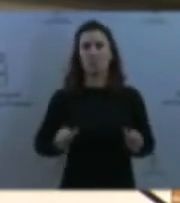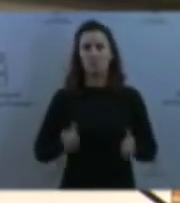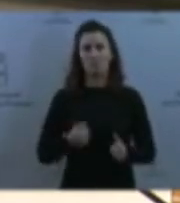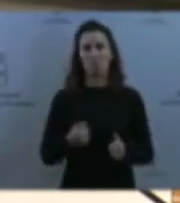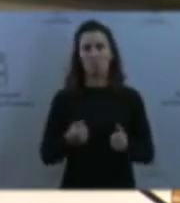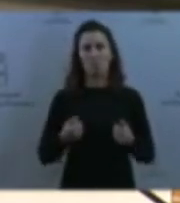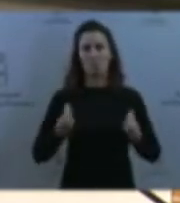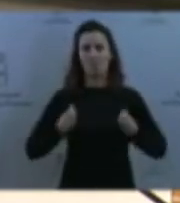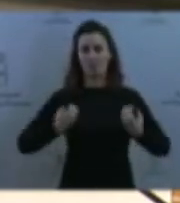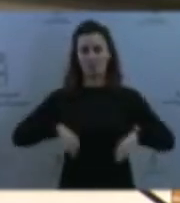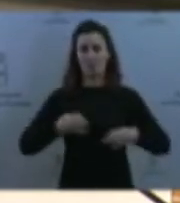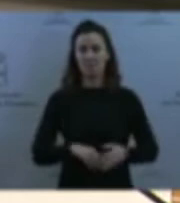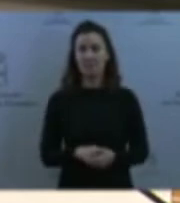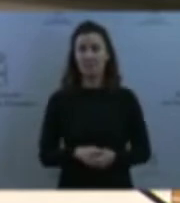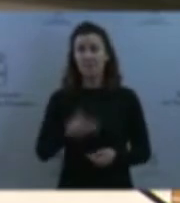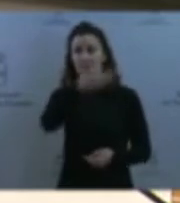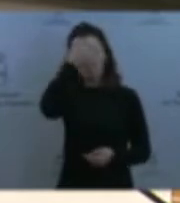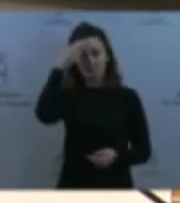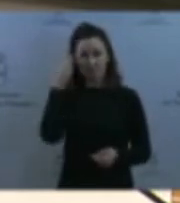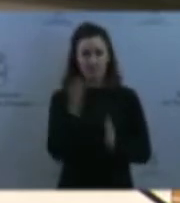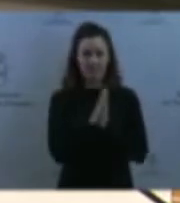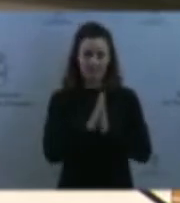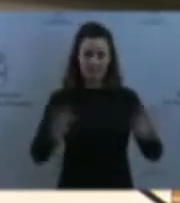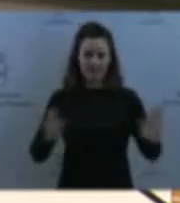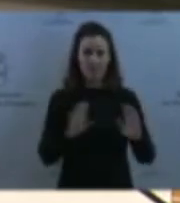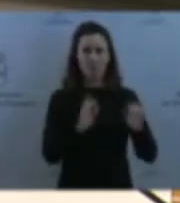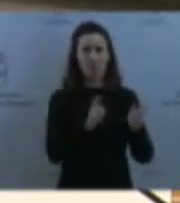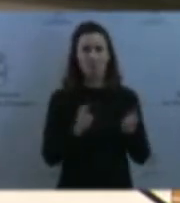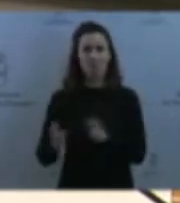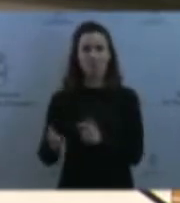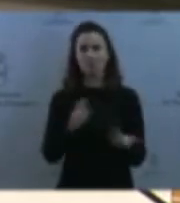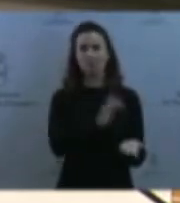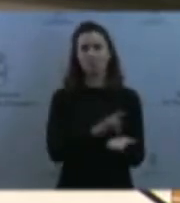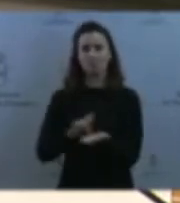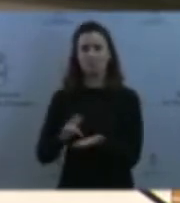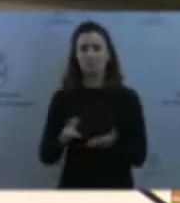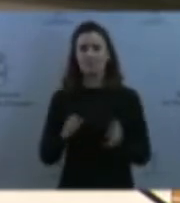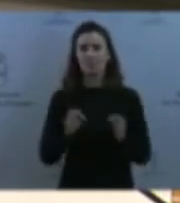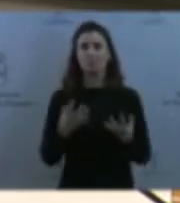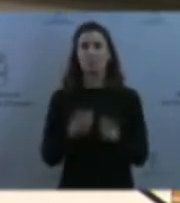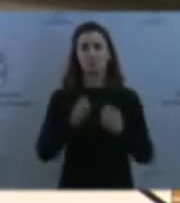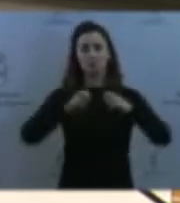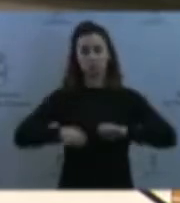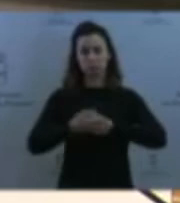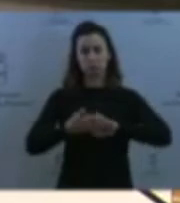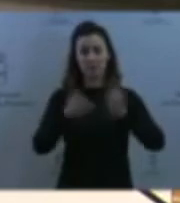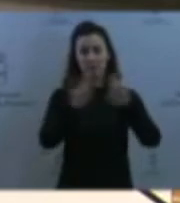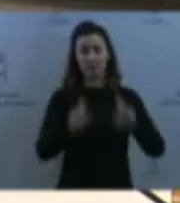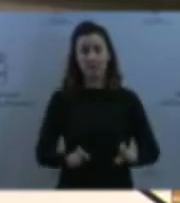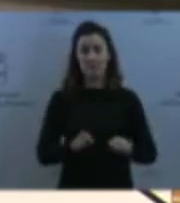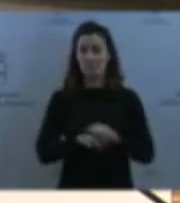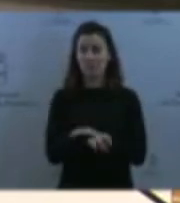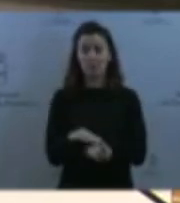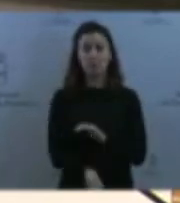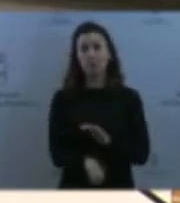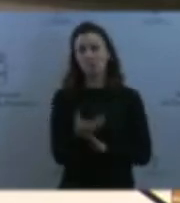tenido múltiples reuniones con las entidades, porque tampoco es fácil generar recursos. Entendemos que deberíamos de hacer recursos,